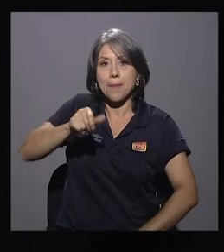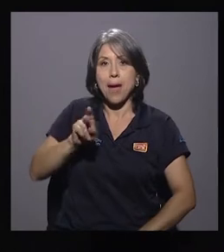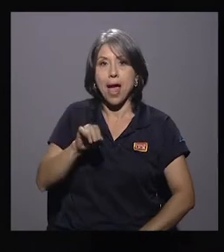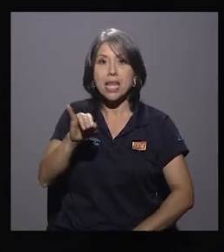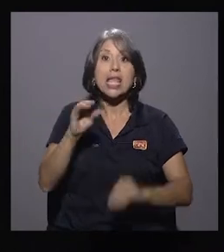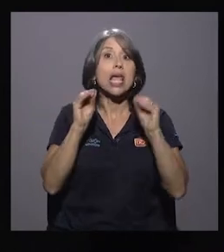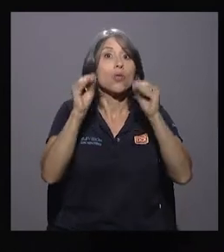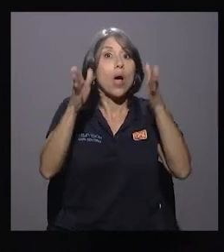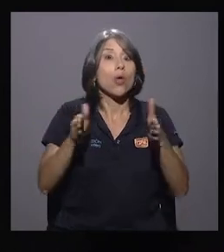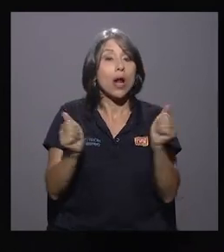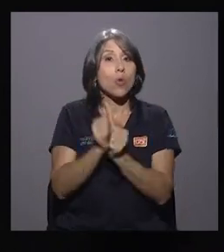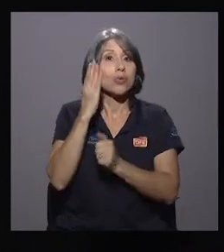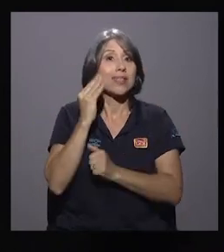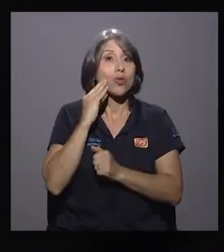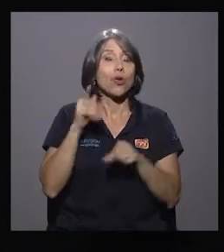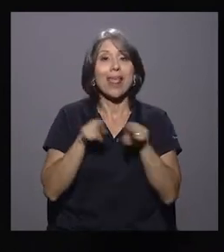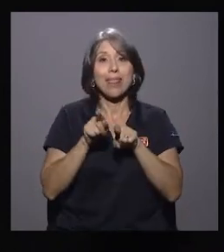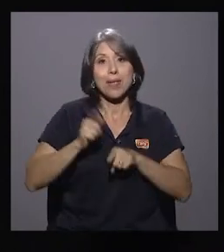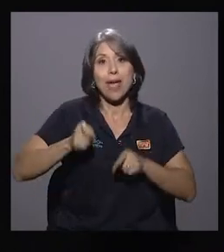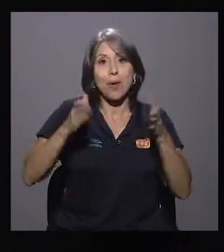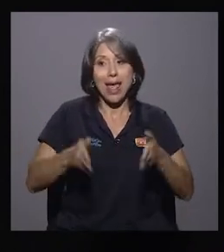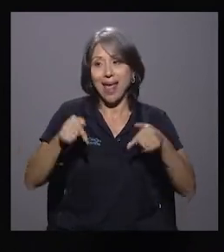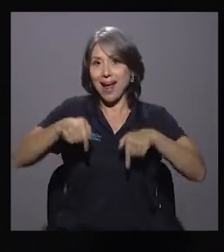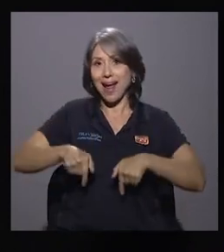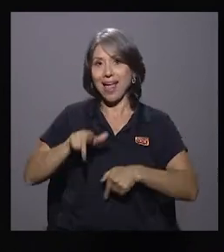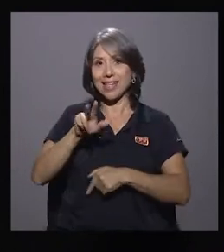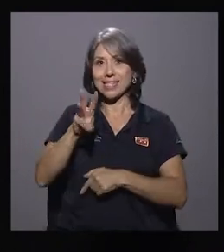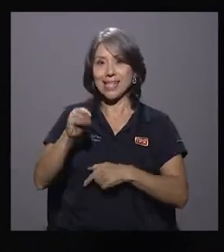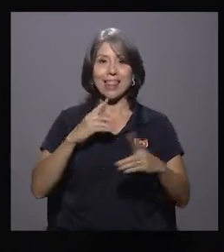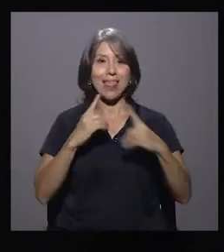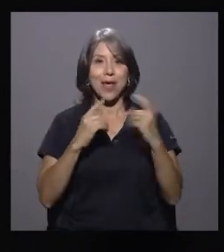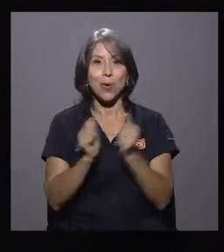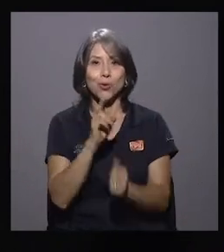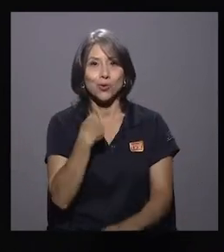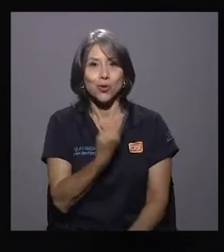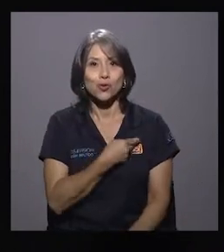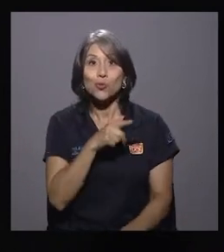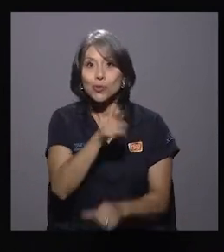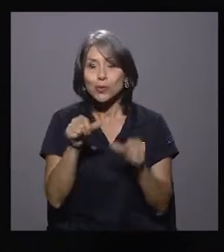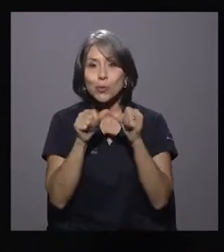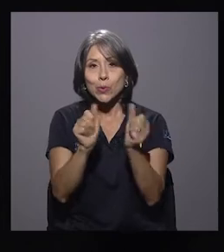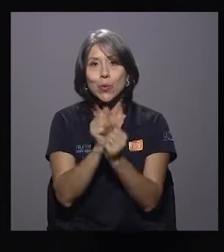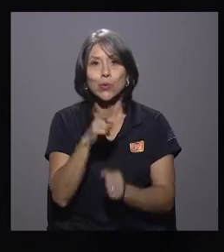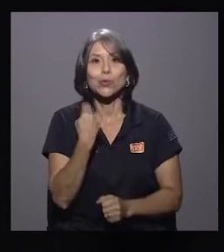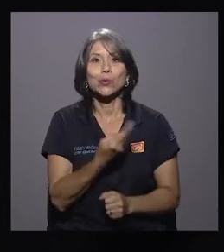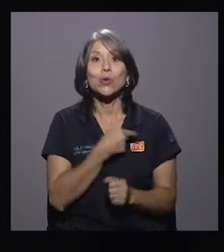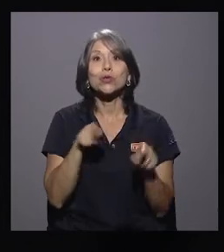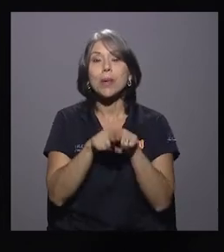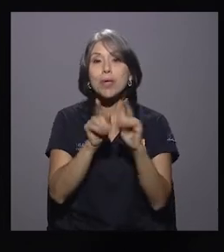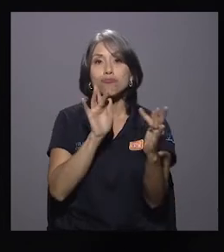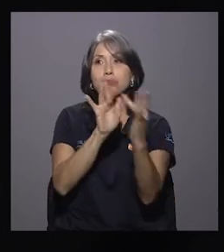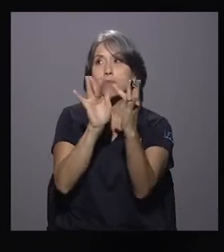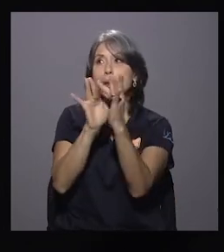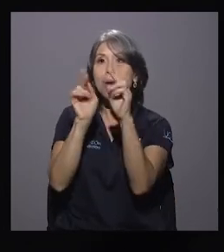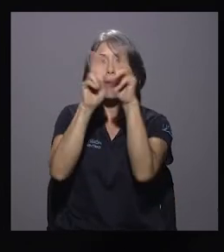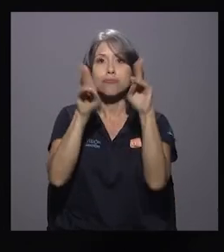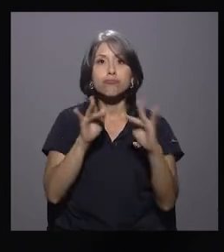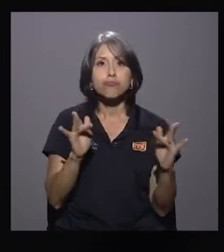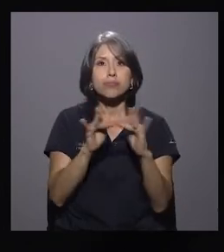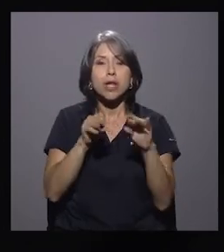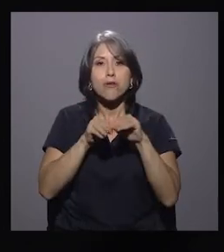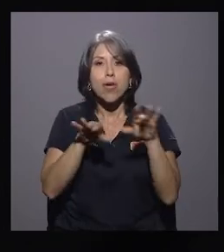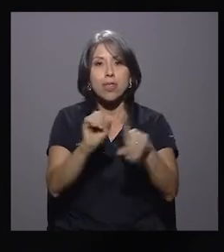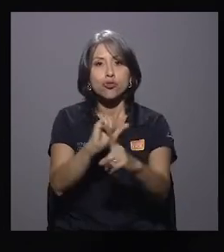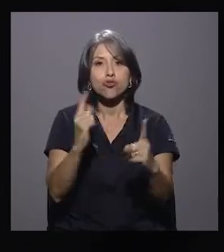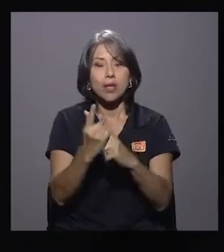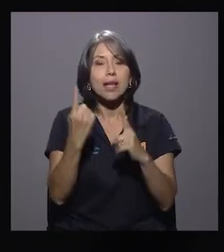trayectoria, pero también abogada, que está acá en 360 dialogando con nosotros. Quédese con nosotros y síganos en nuestras redes sociales para poder seguir